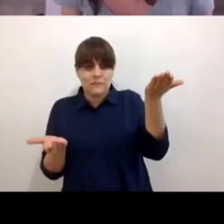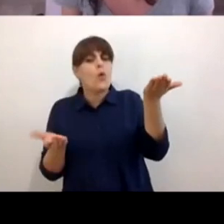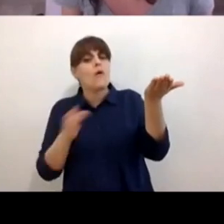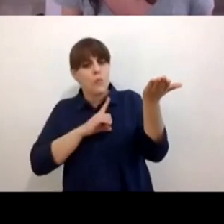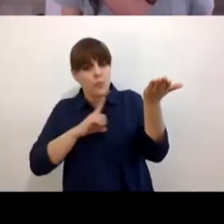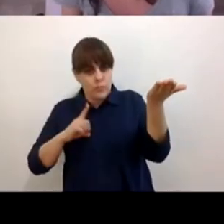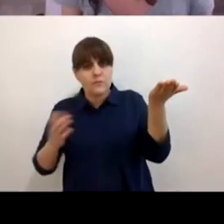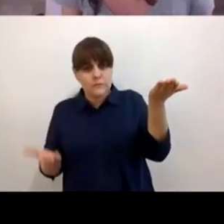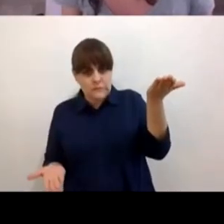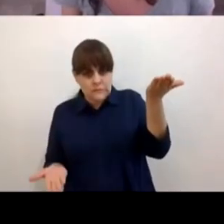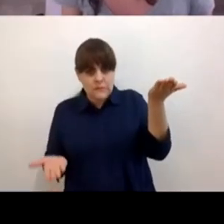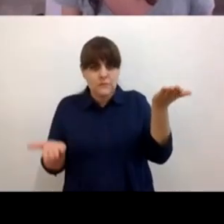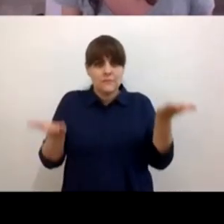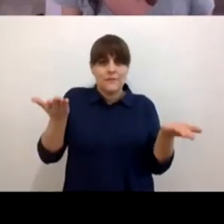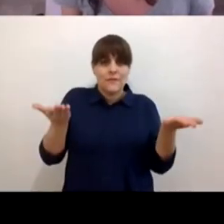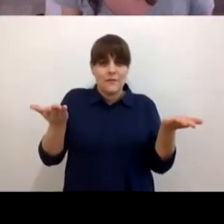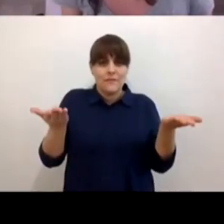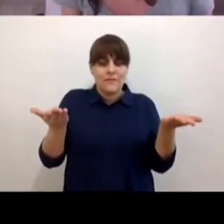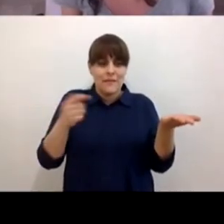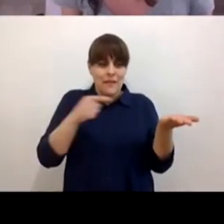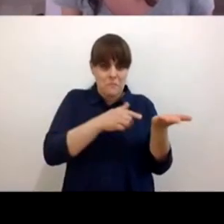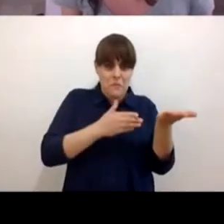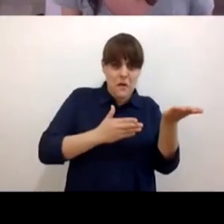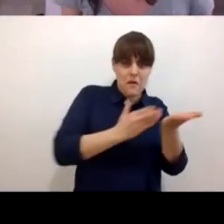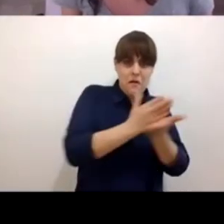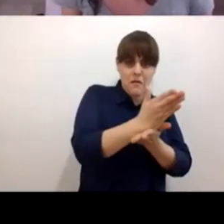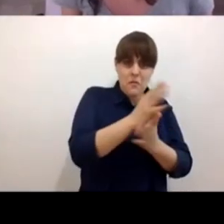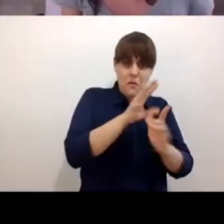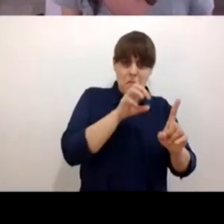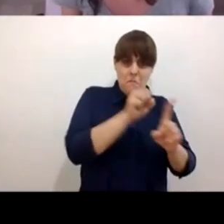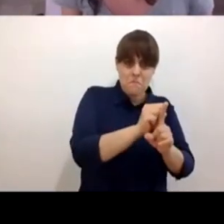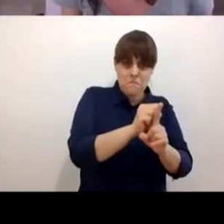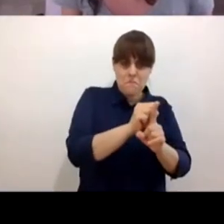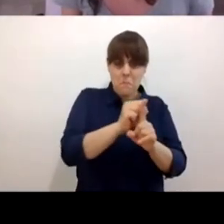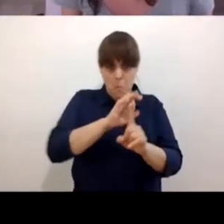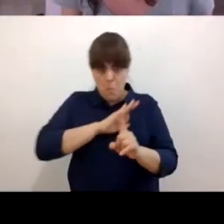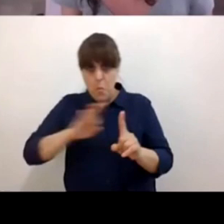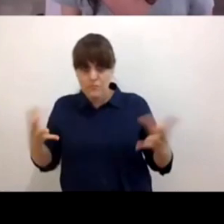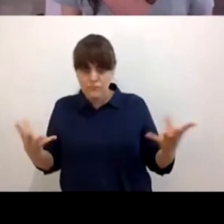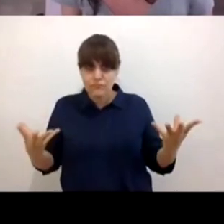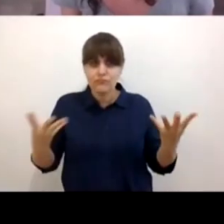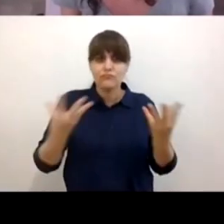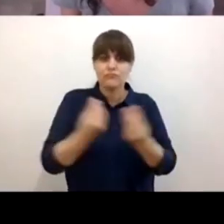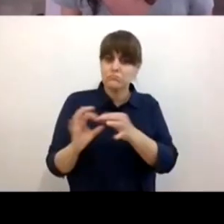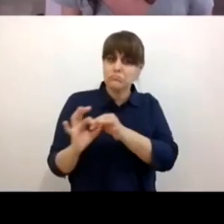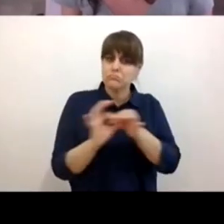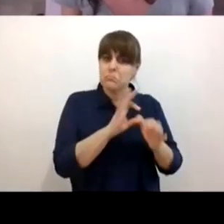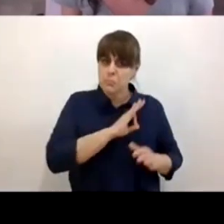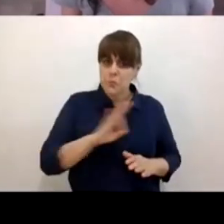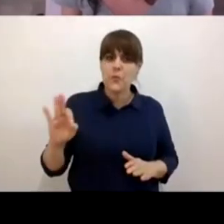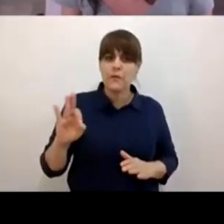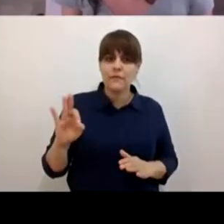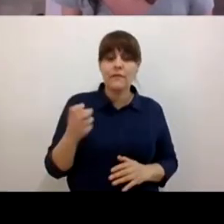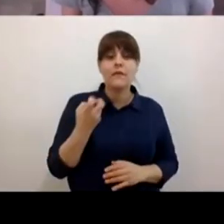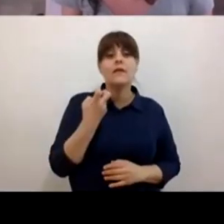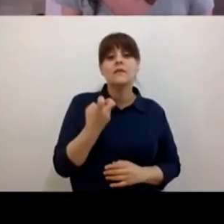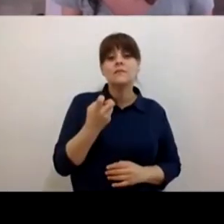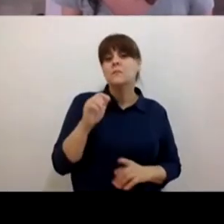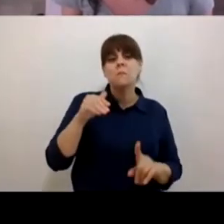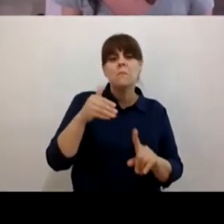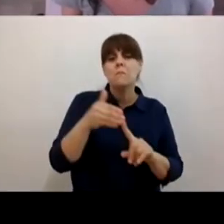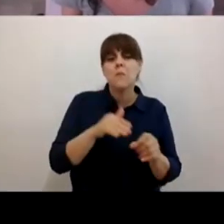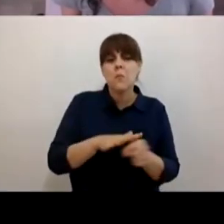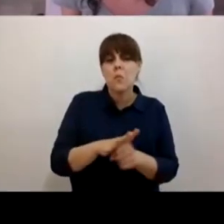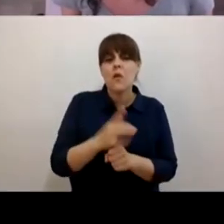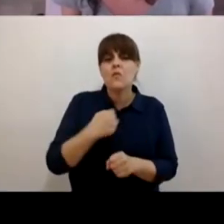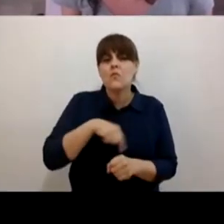por otro lado cuando nuestras capacidades las sentimos superiores a los retos también nos atontamos mucho entonces acá de lo que va la cosa es